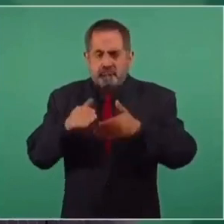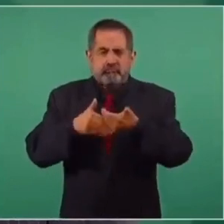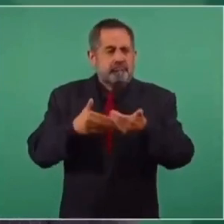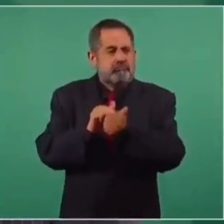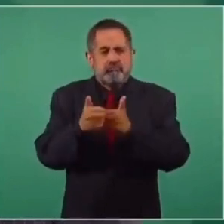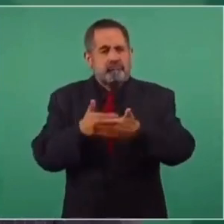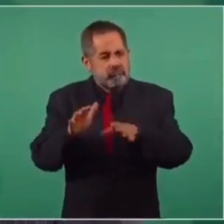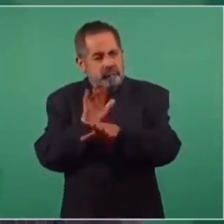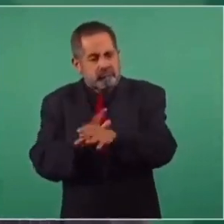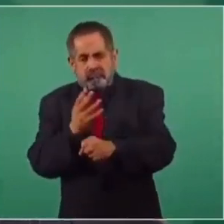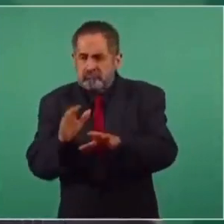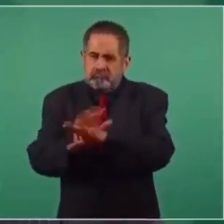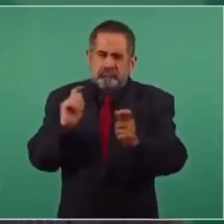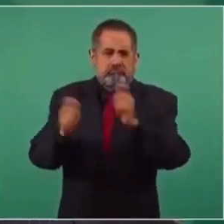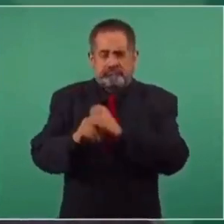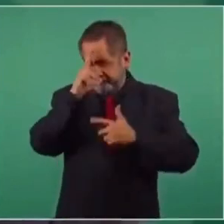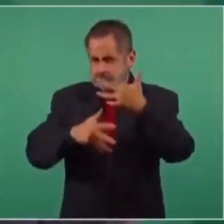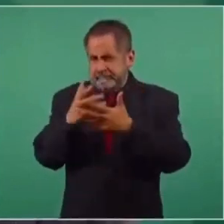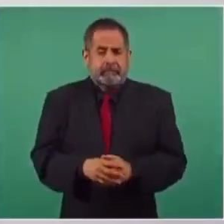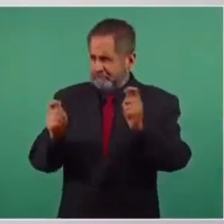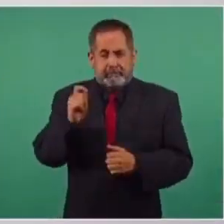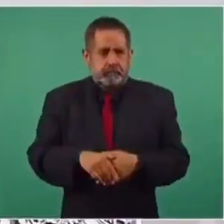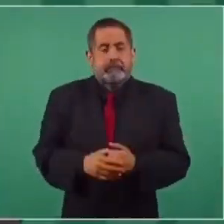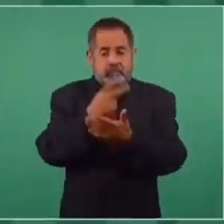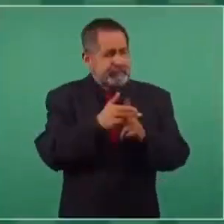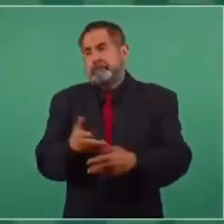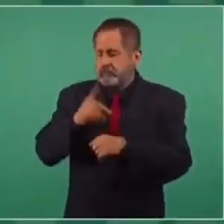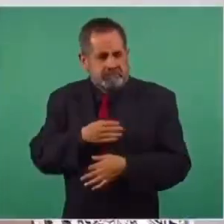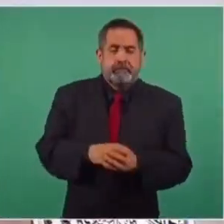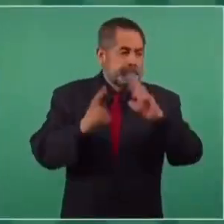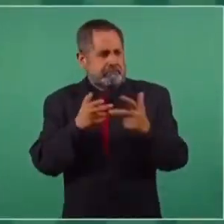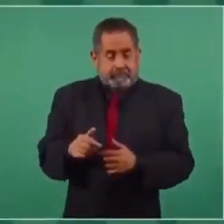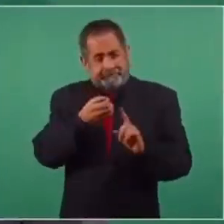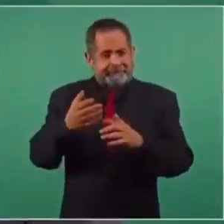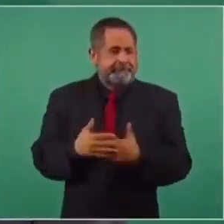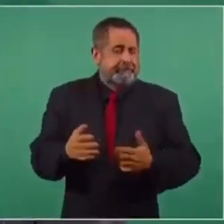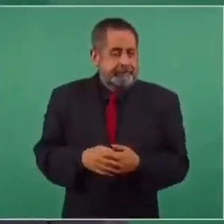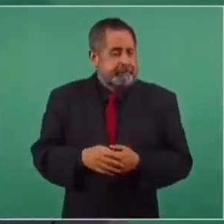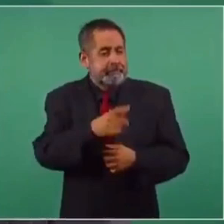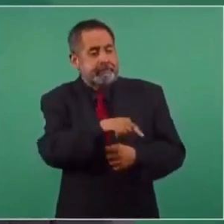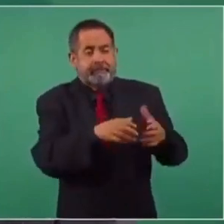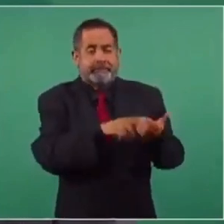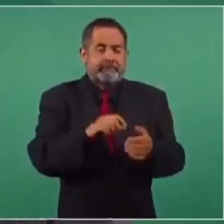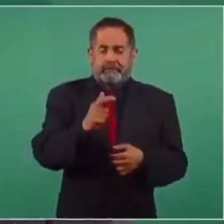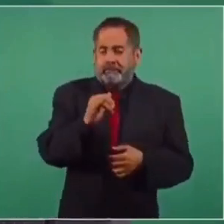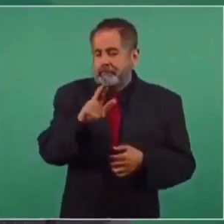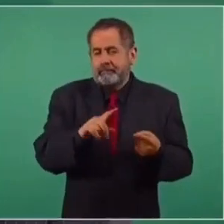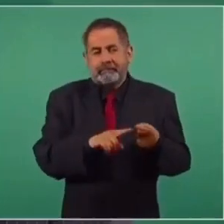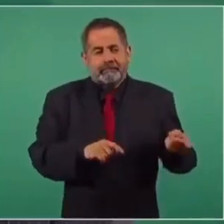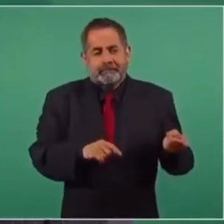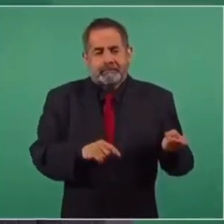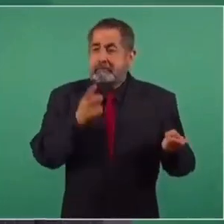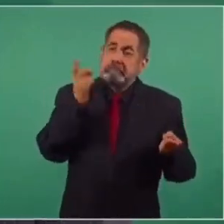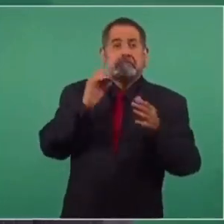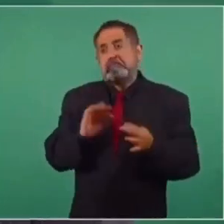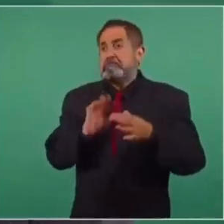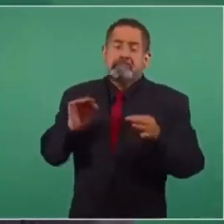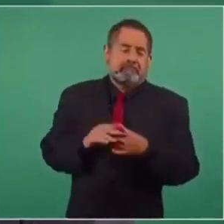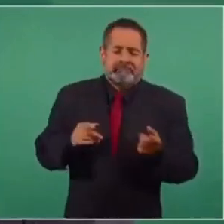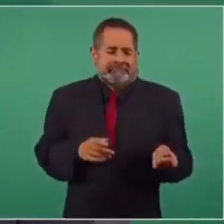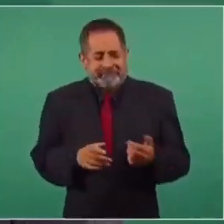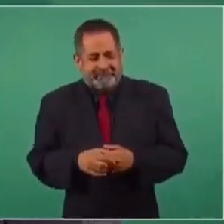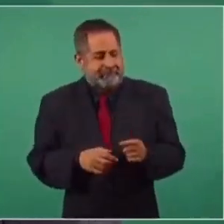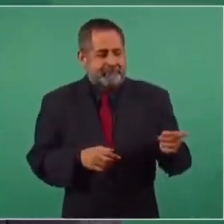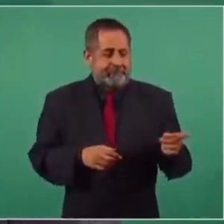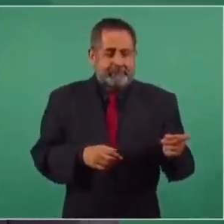profunda. Y no hay violencia. Veinte minutos después. Entonces, si Aguilar dice que